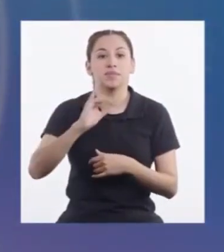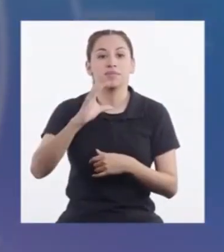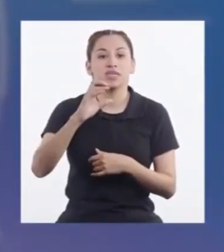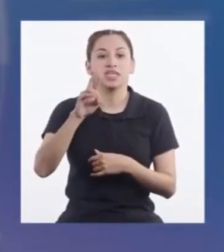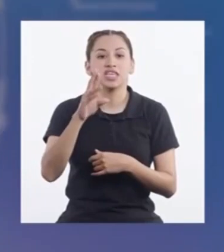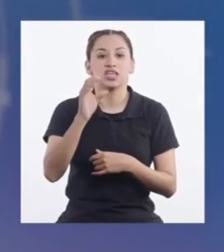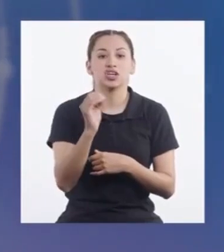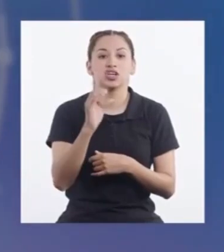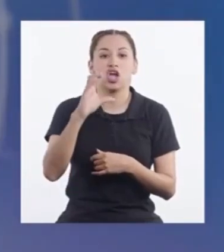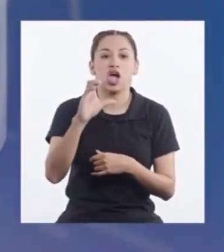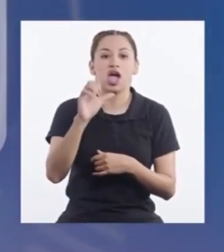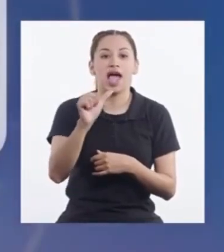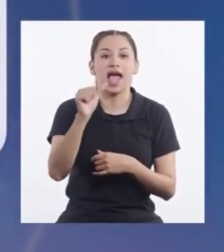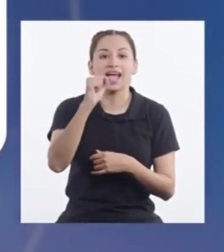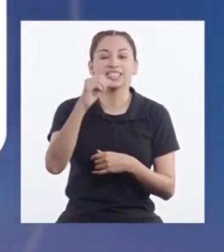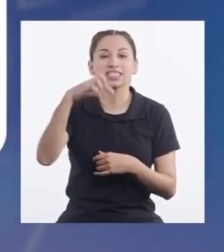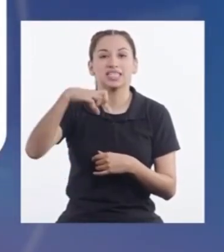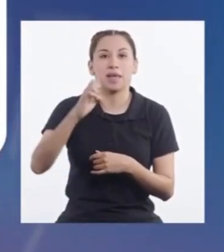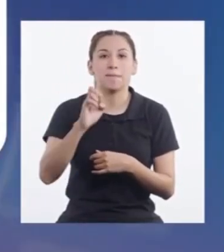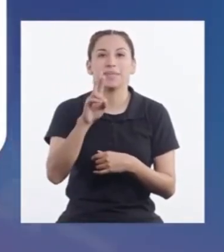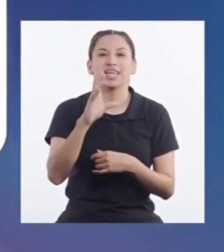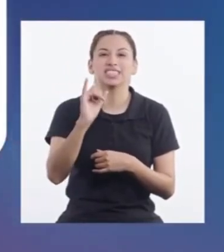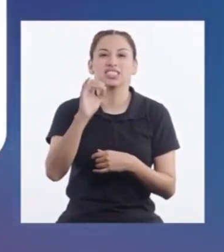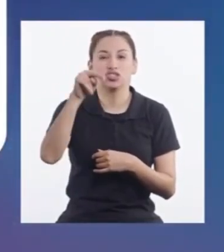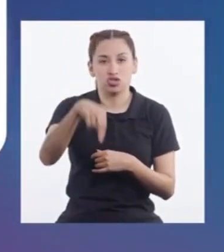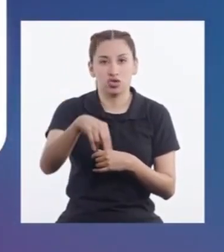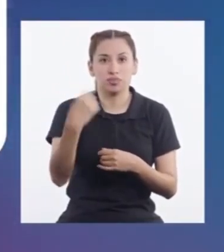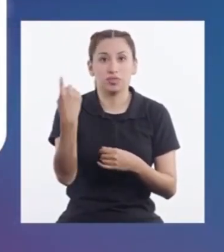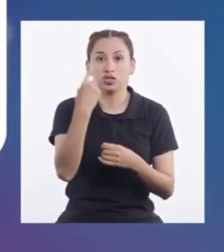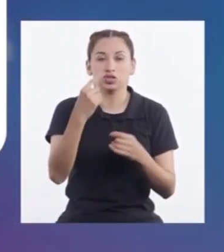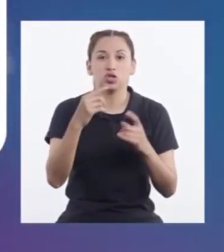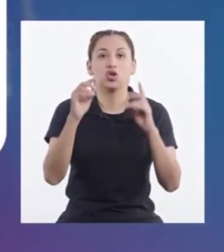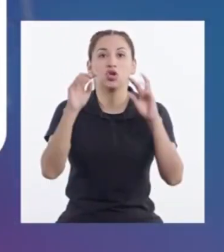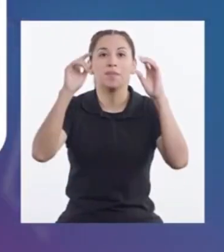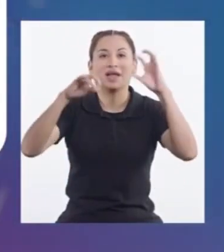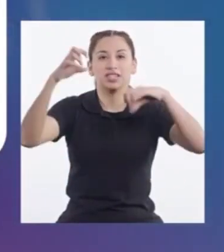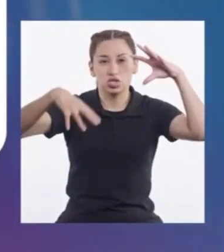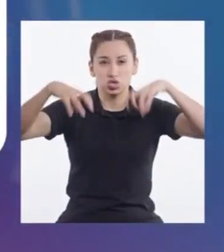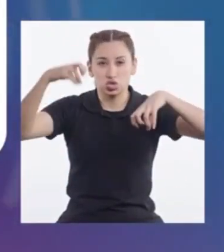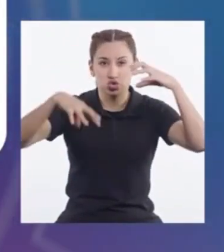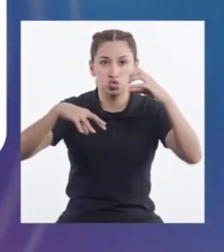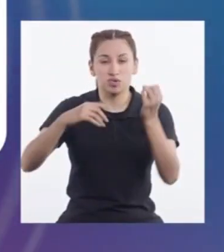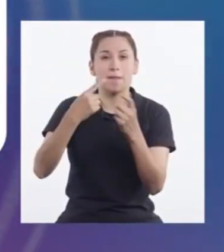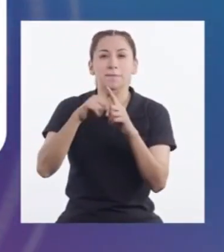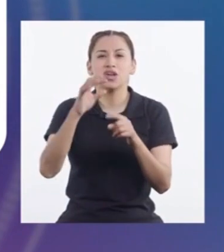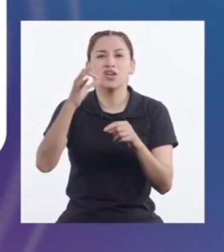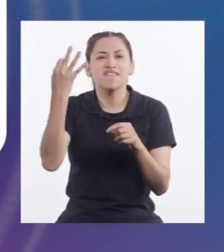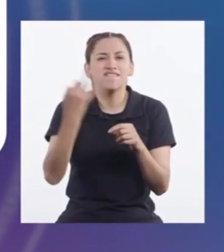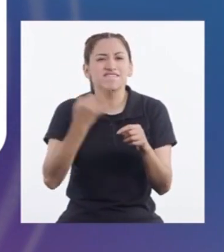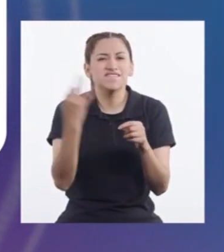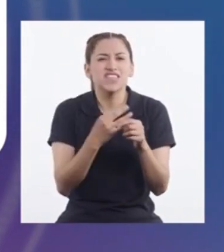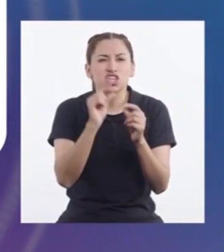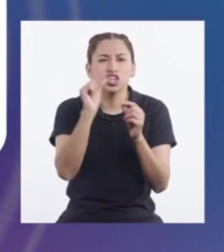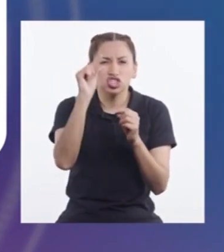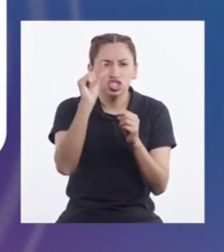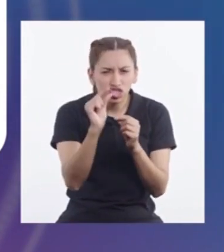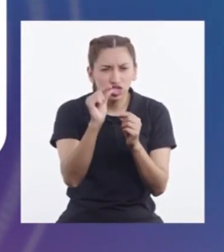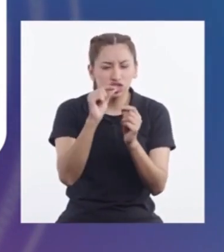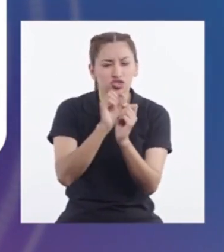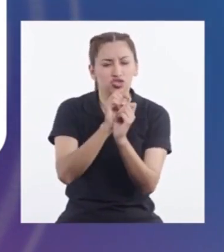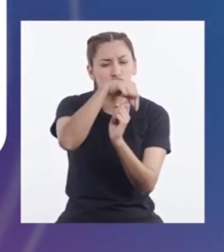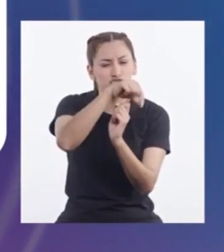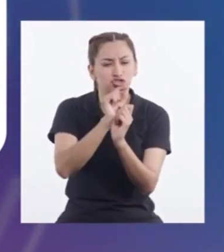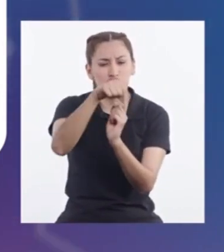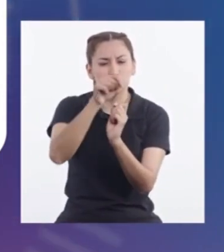micro Aspersión Donde el agua Se proyecta En forma De lluvia Más finita Y